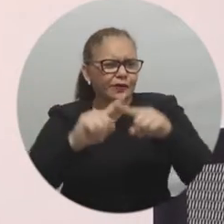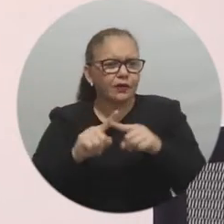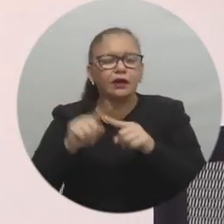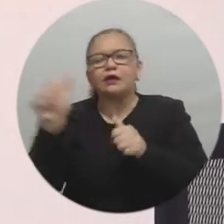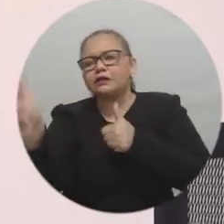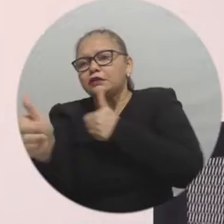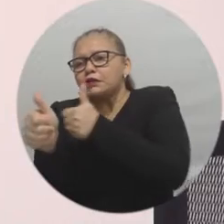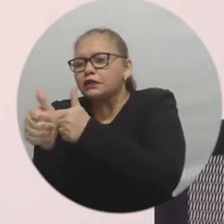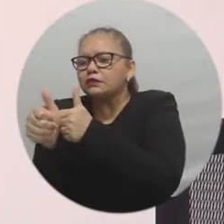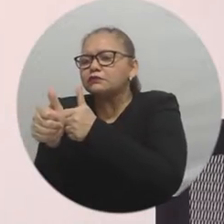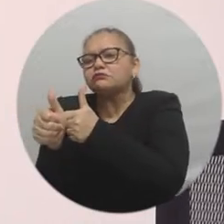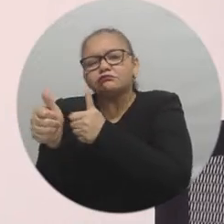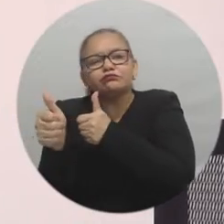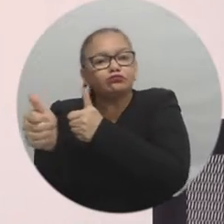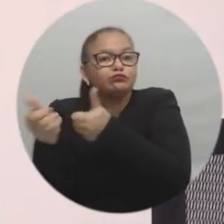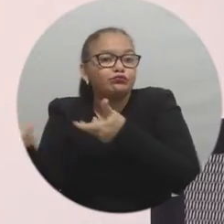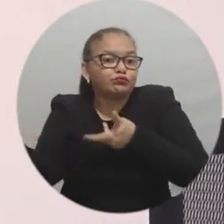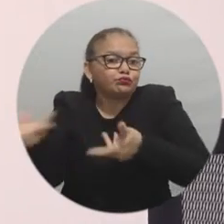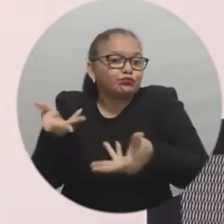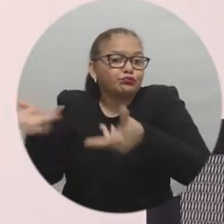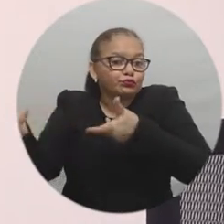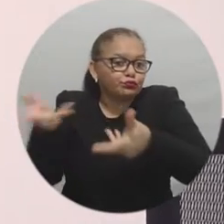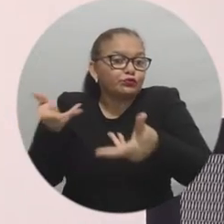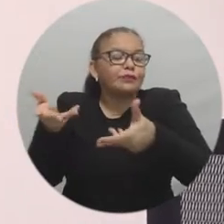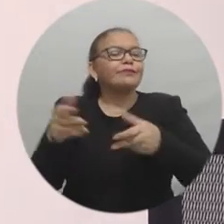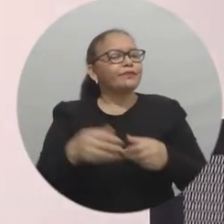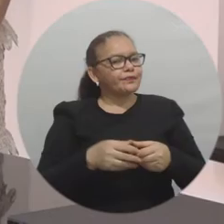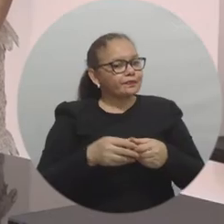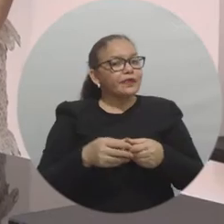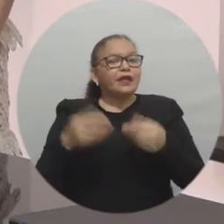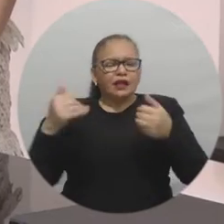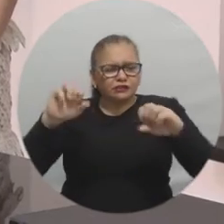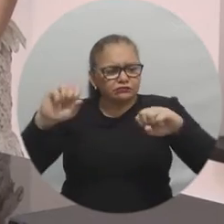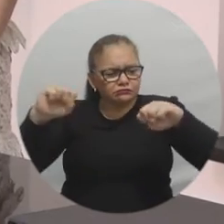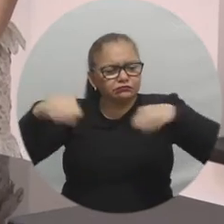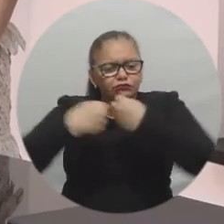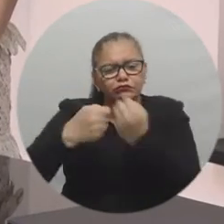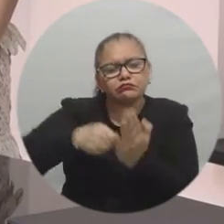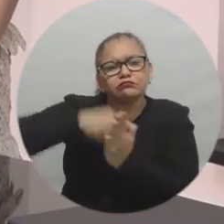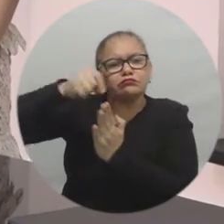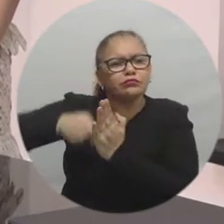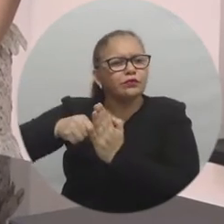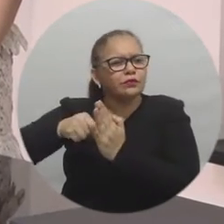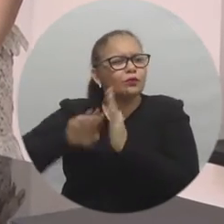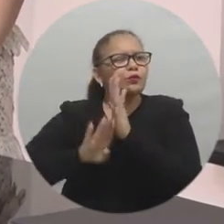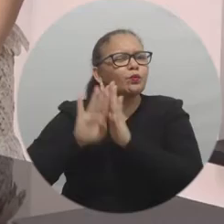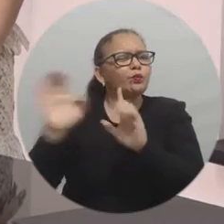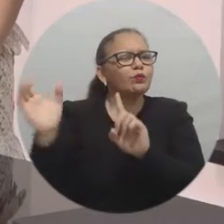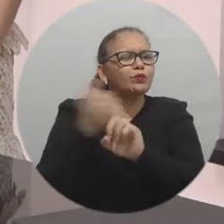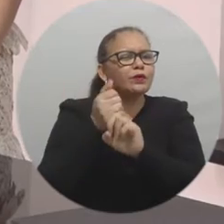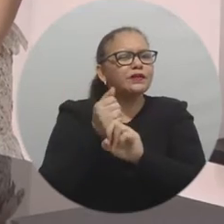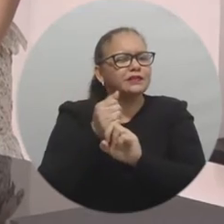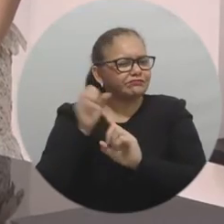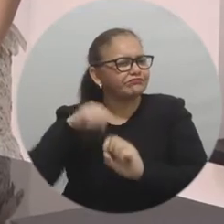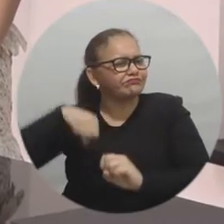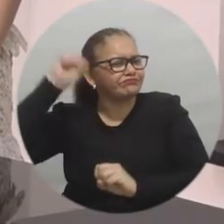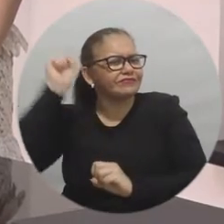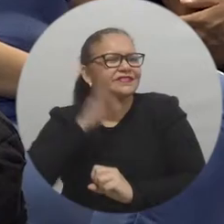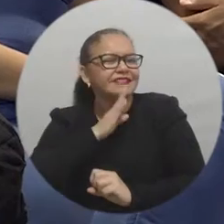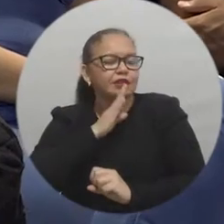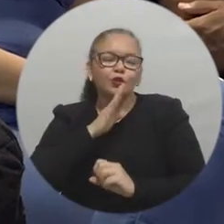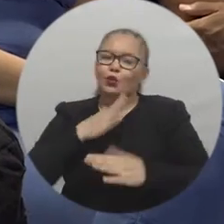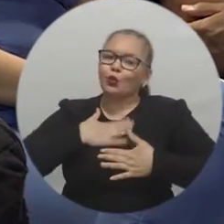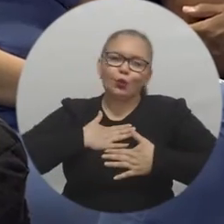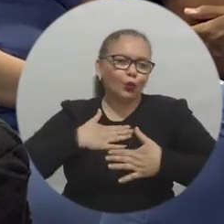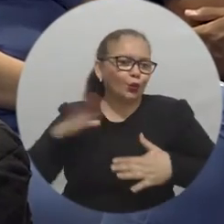de ir a hacer acompañamiento en cada uno de los servicios que presta la S. En este convenio de cooperación institucional ganamos